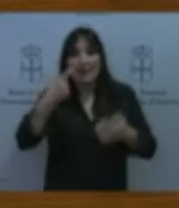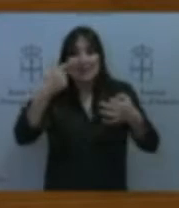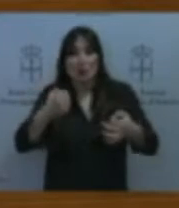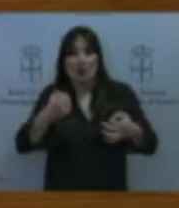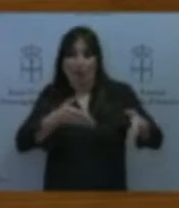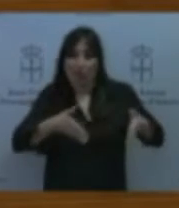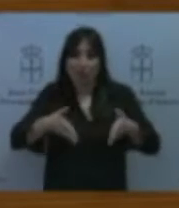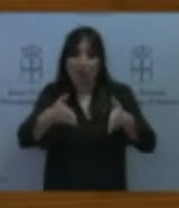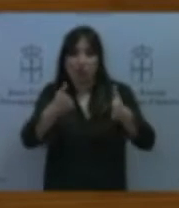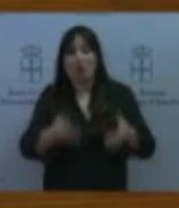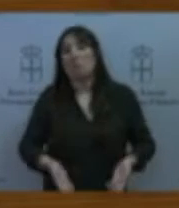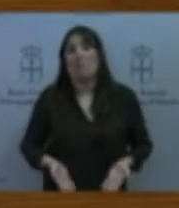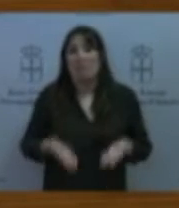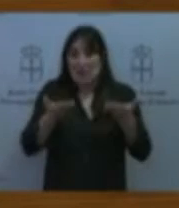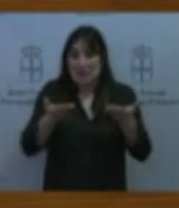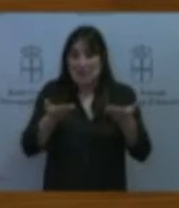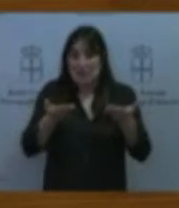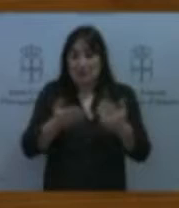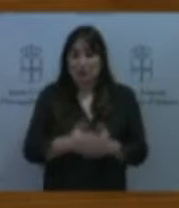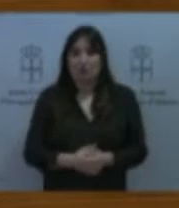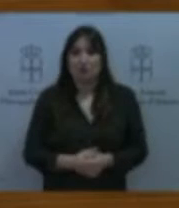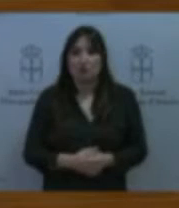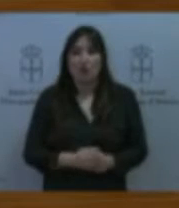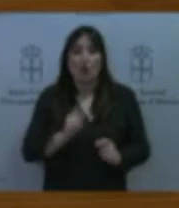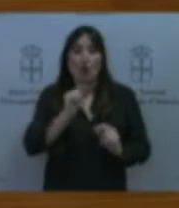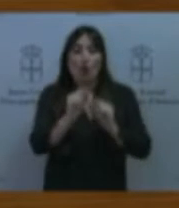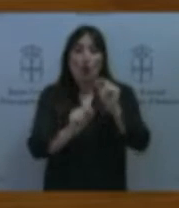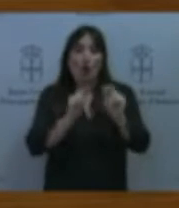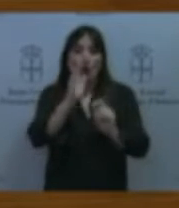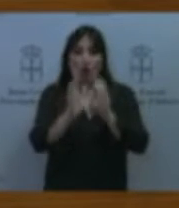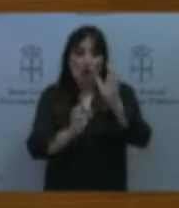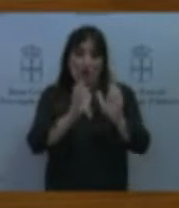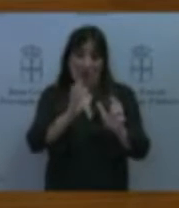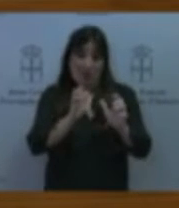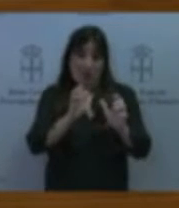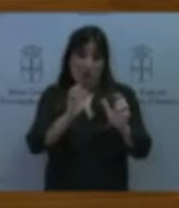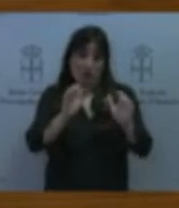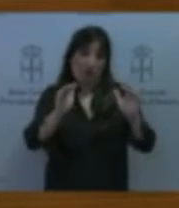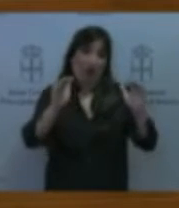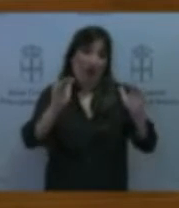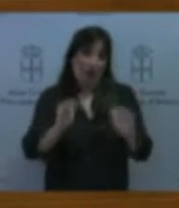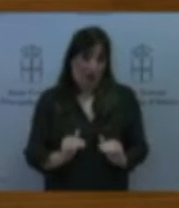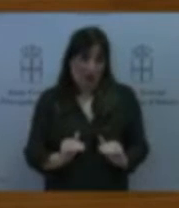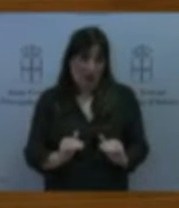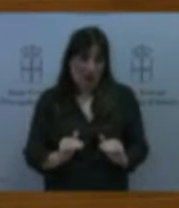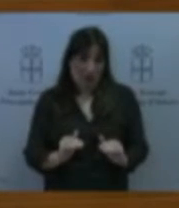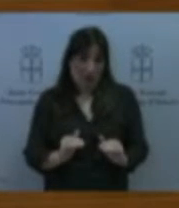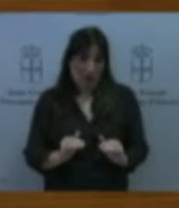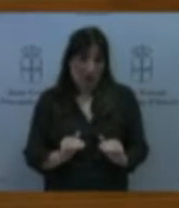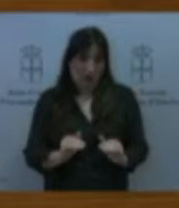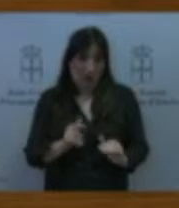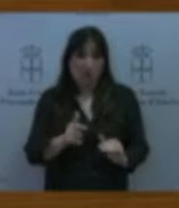disminuir la contaminación o las emisiones contaminantes producidas por los desplazamientos del vehículo privado